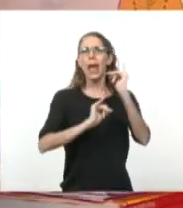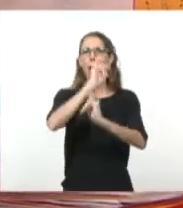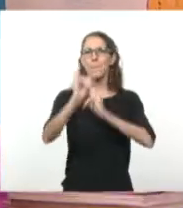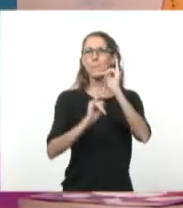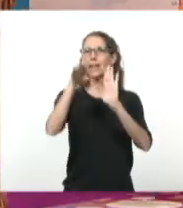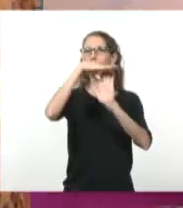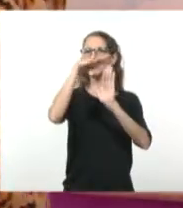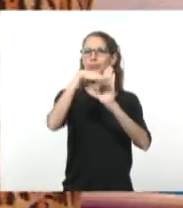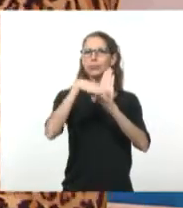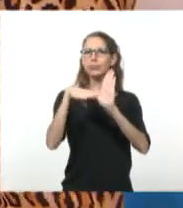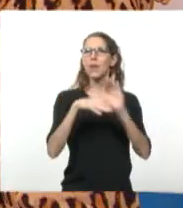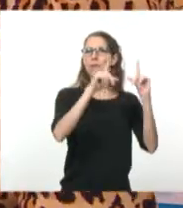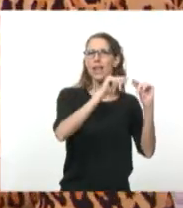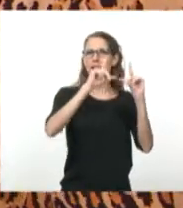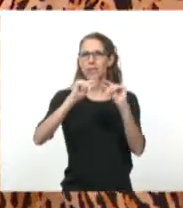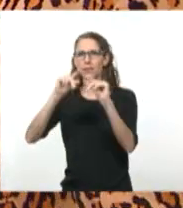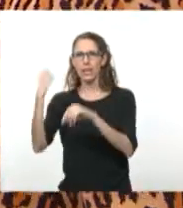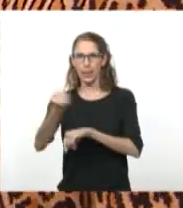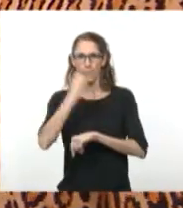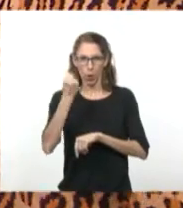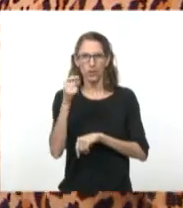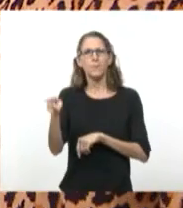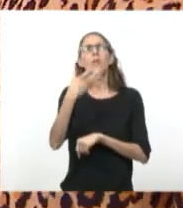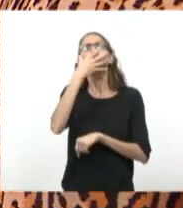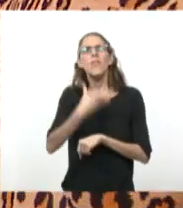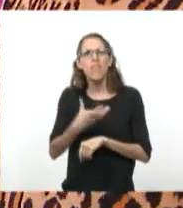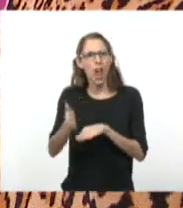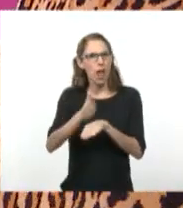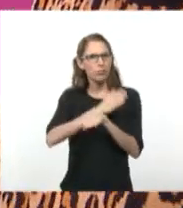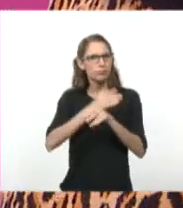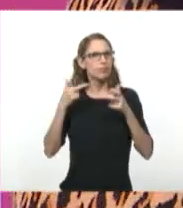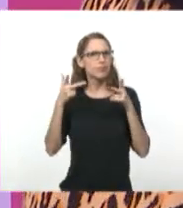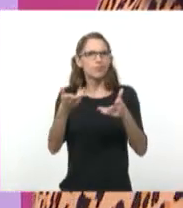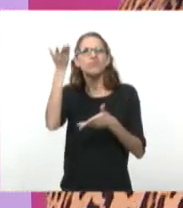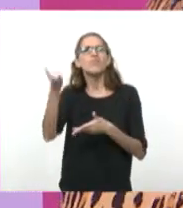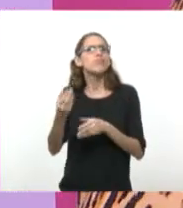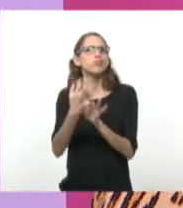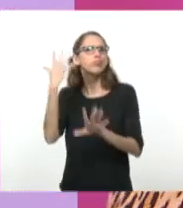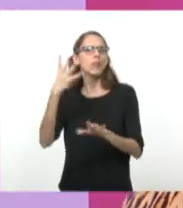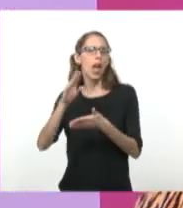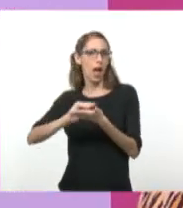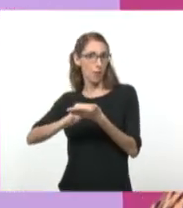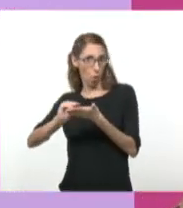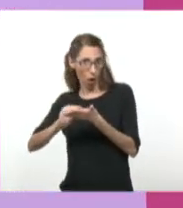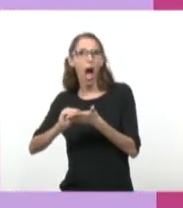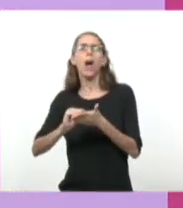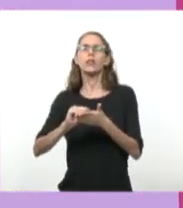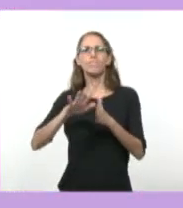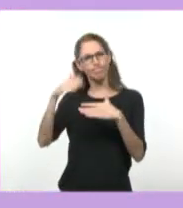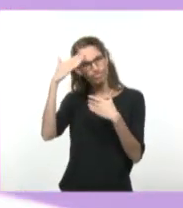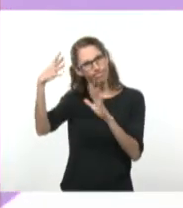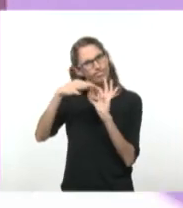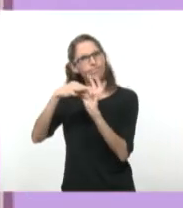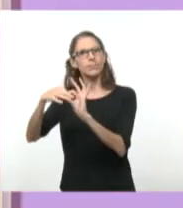algunos hechos interesantes. Fidel Castro recién comentábamos que era abogado, marxista. Él viene de una